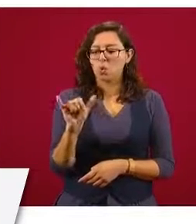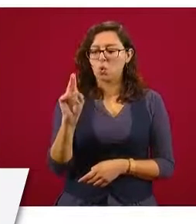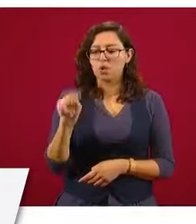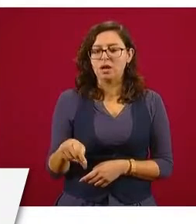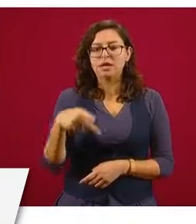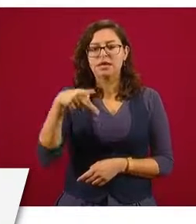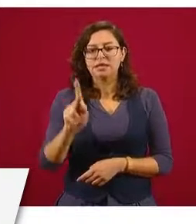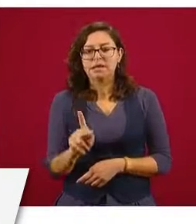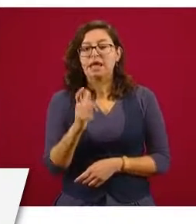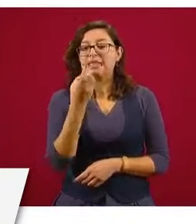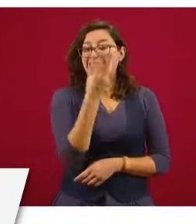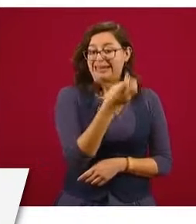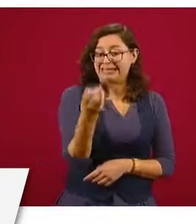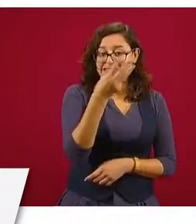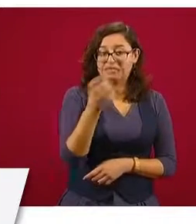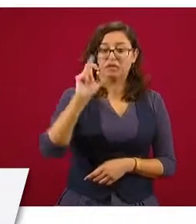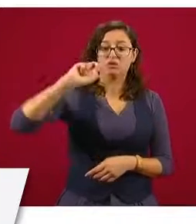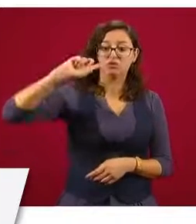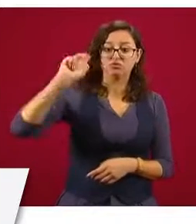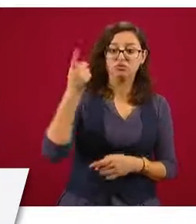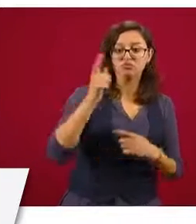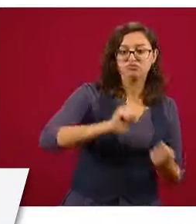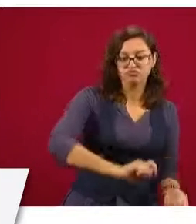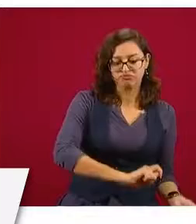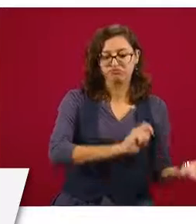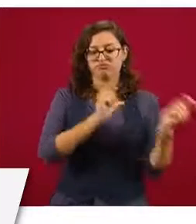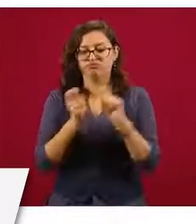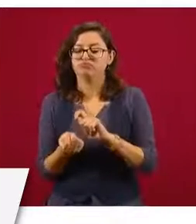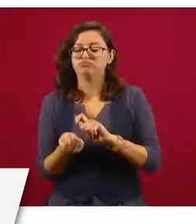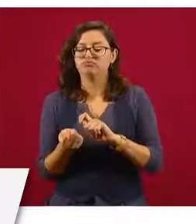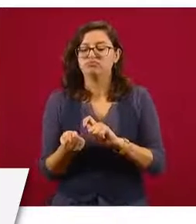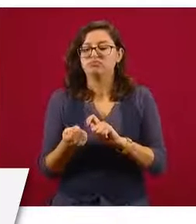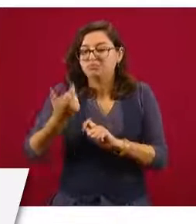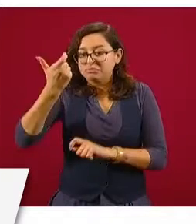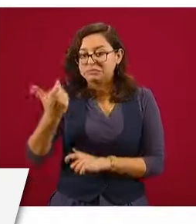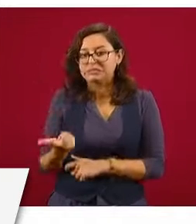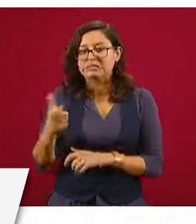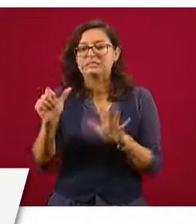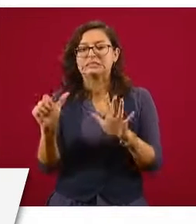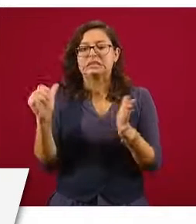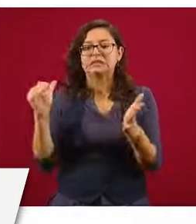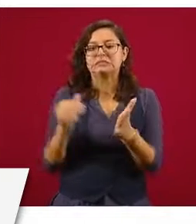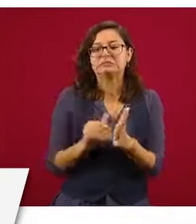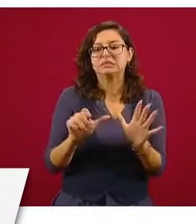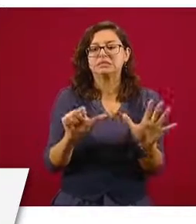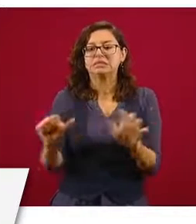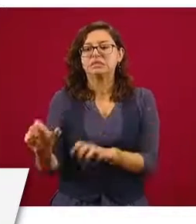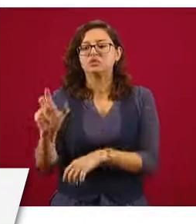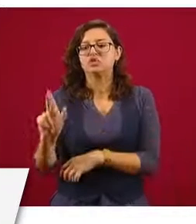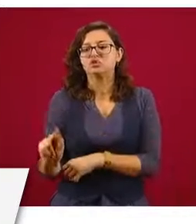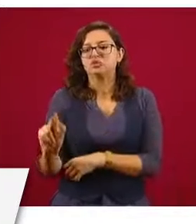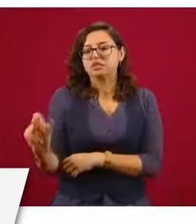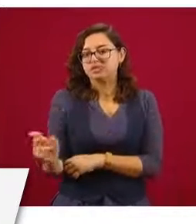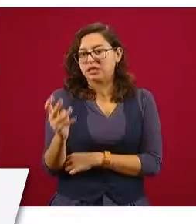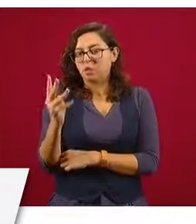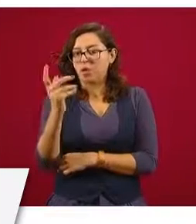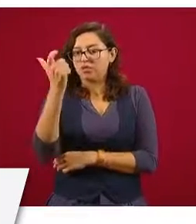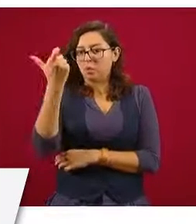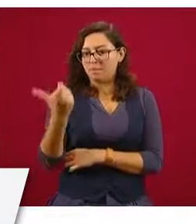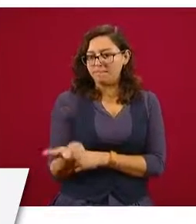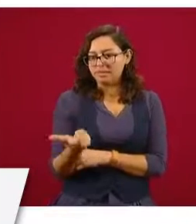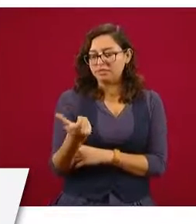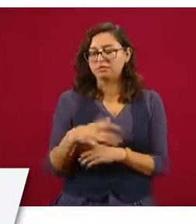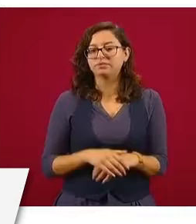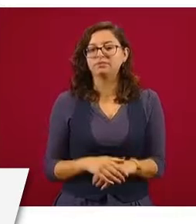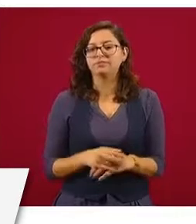dólares seis mil 684 pesos y el tipo de cambio que estuvo dando fue